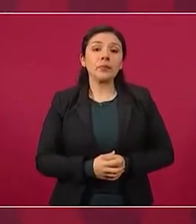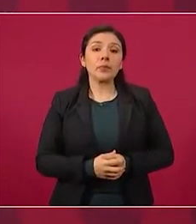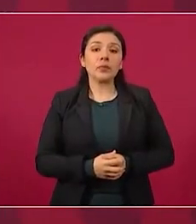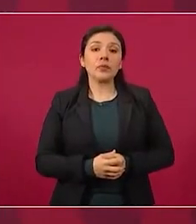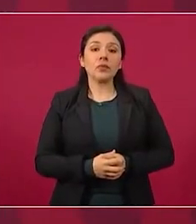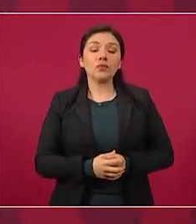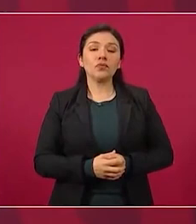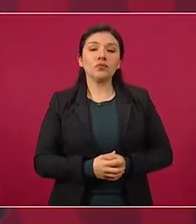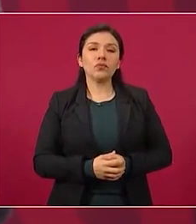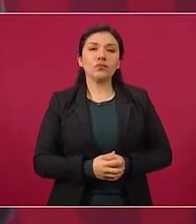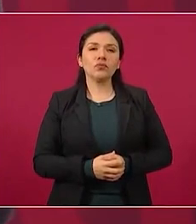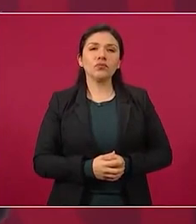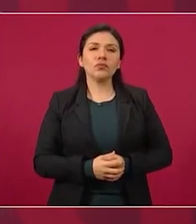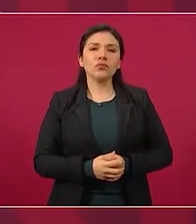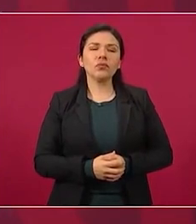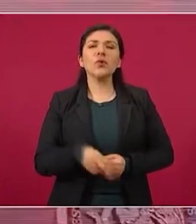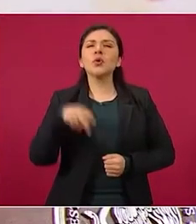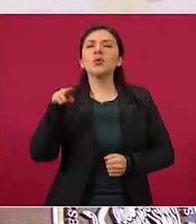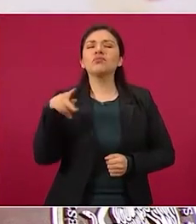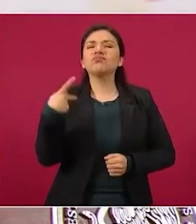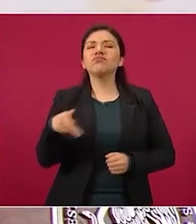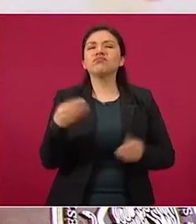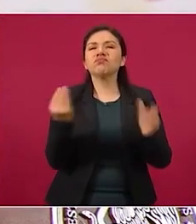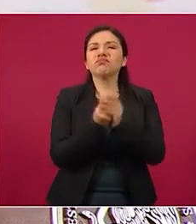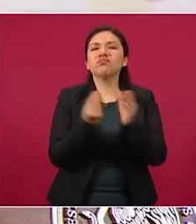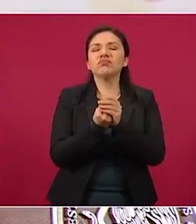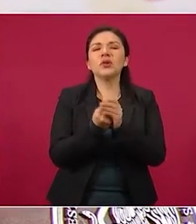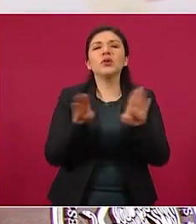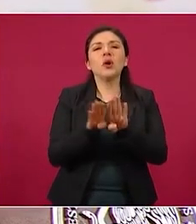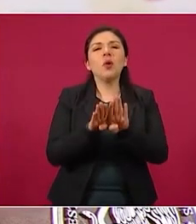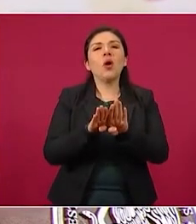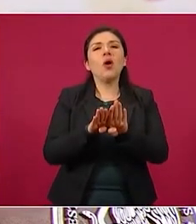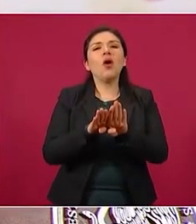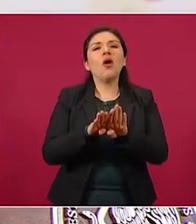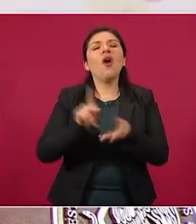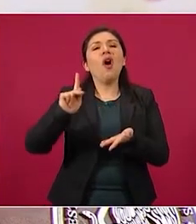¿cómo se dice en el periodismo? Refriar,